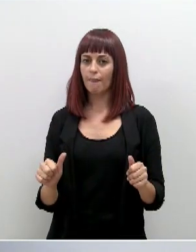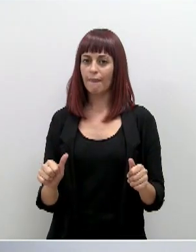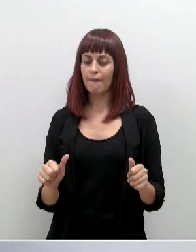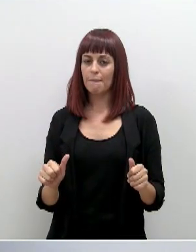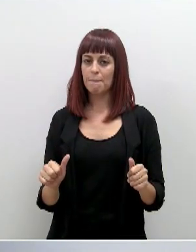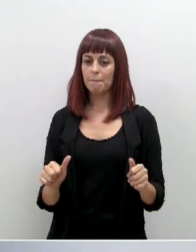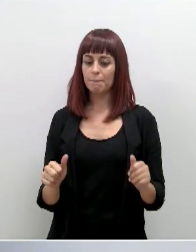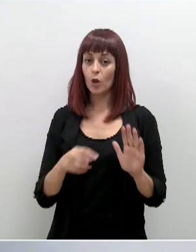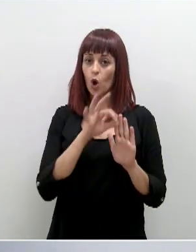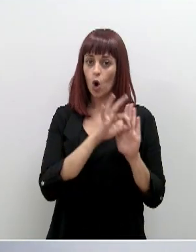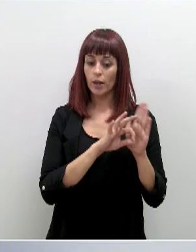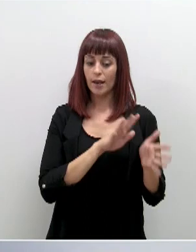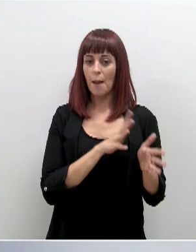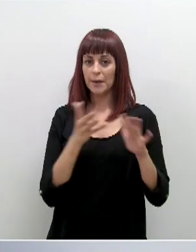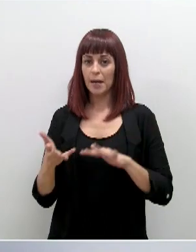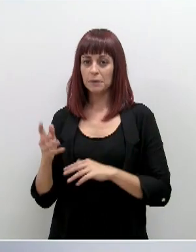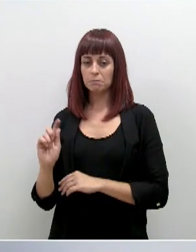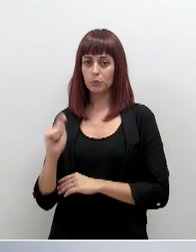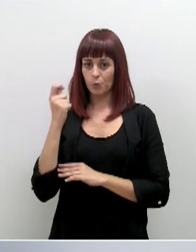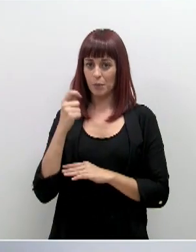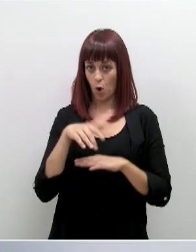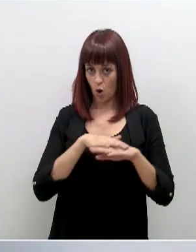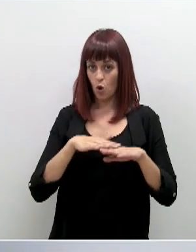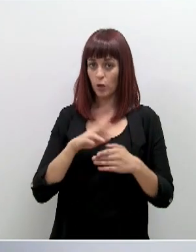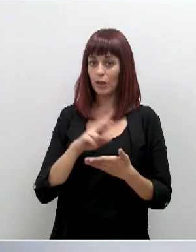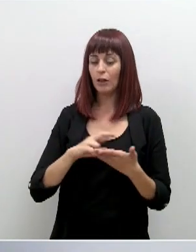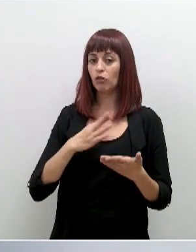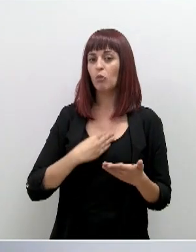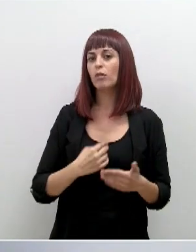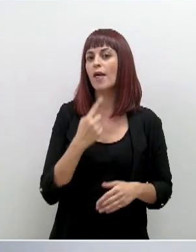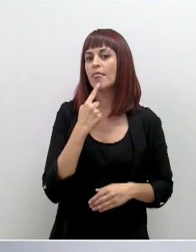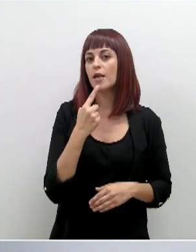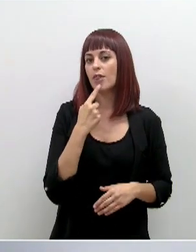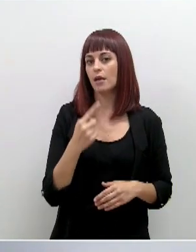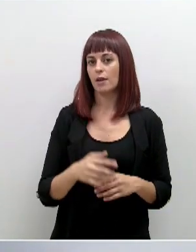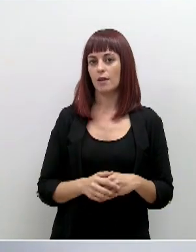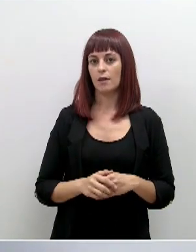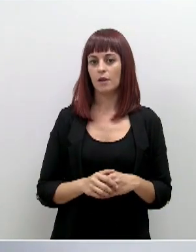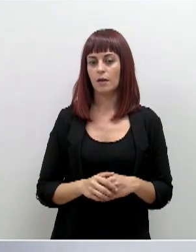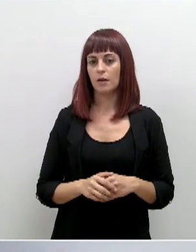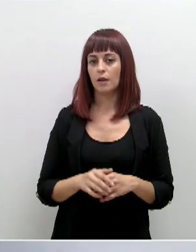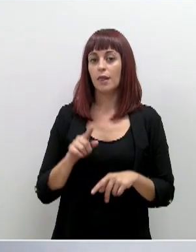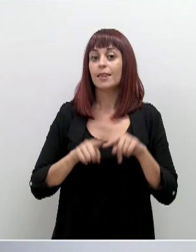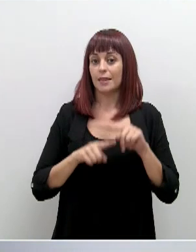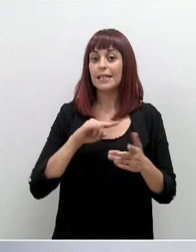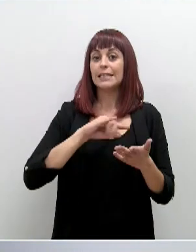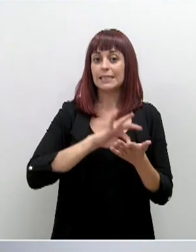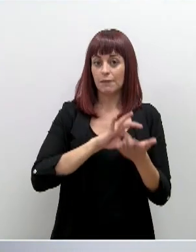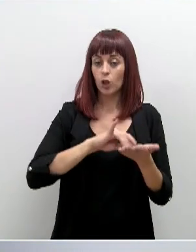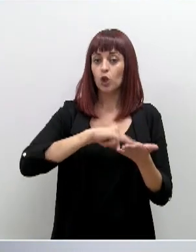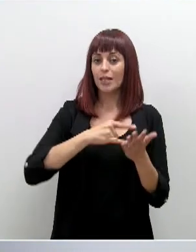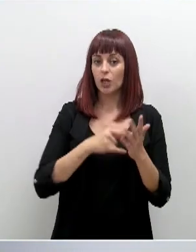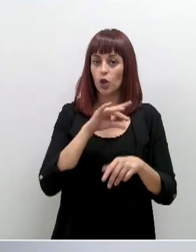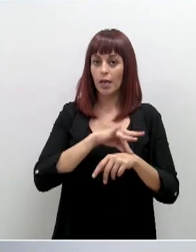orden que establece el Gobierno de la región de Murcia a requerimiento de los servicios técnicos de epidemiología